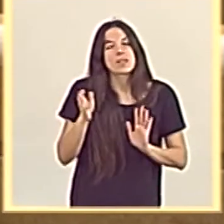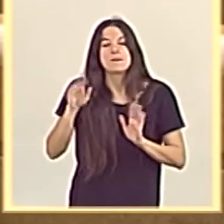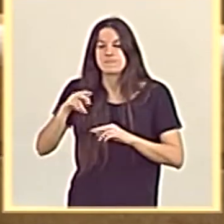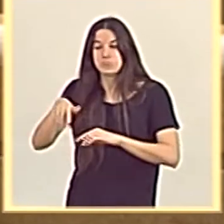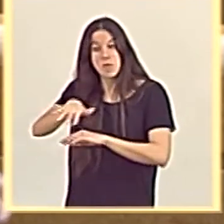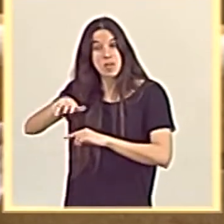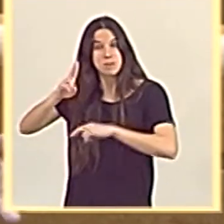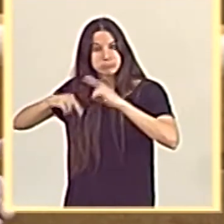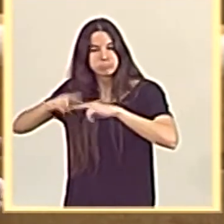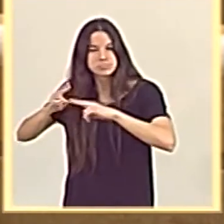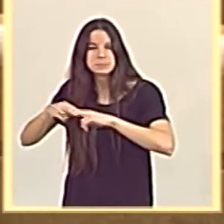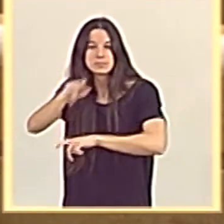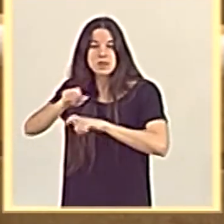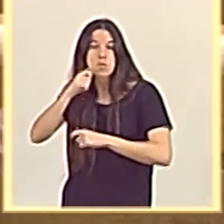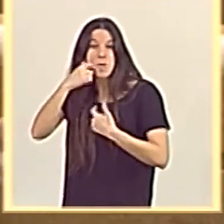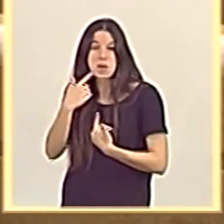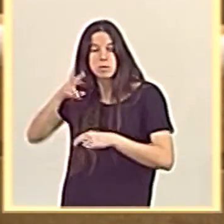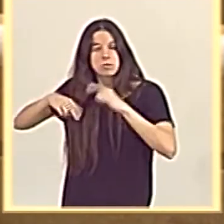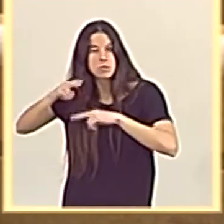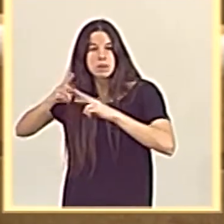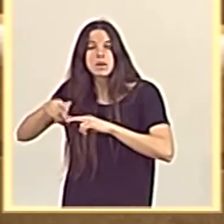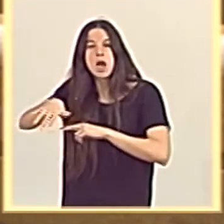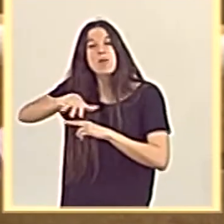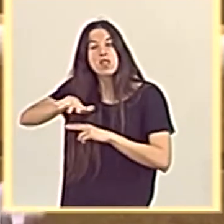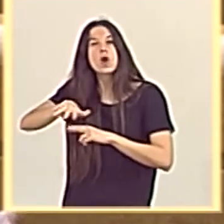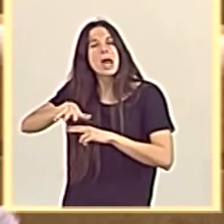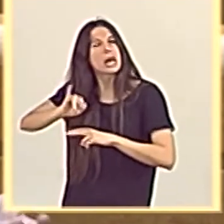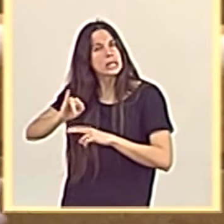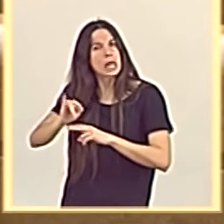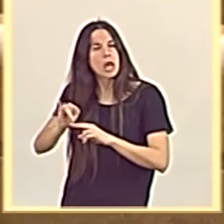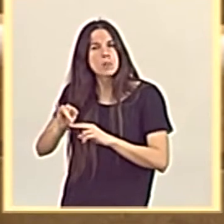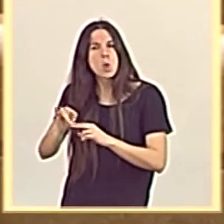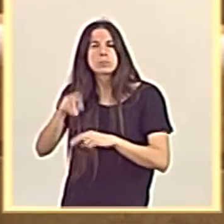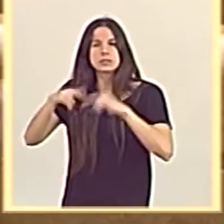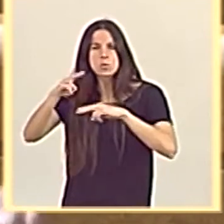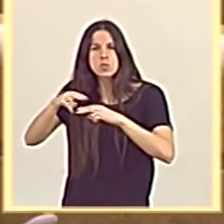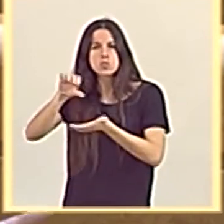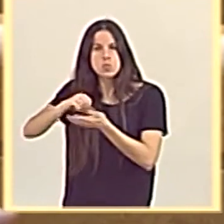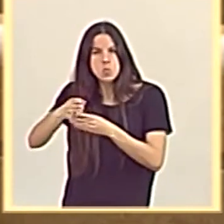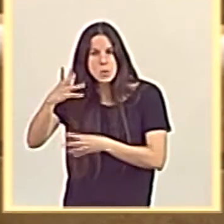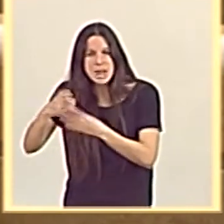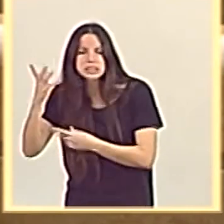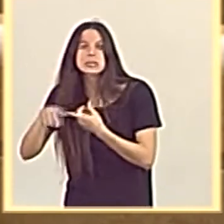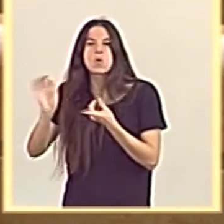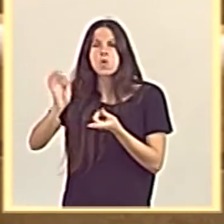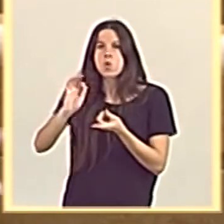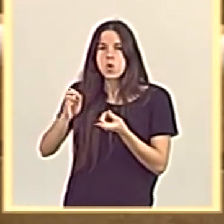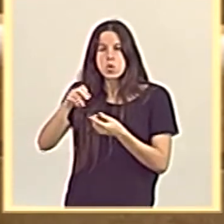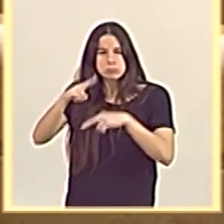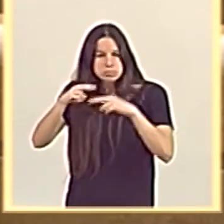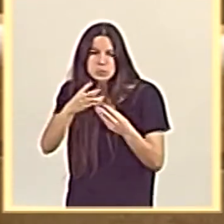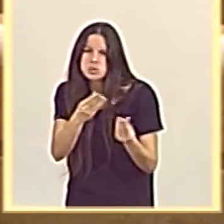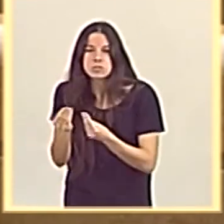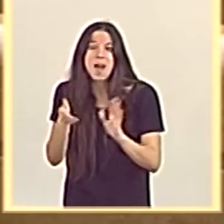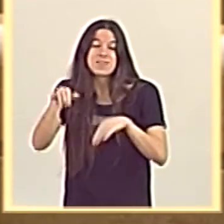un territorio con mucha intervención urbanística, con mucha afección de infraestructura, limita la